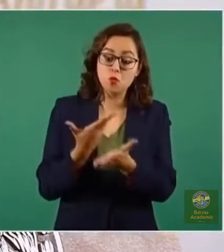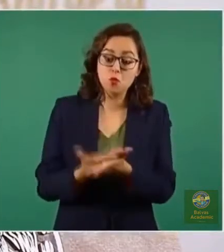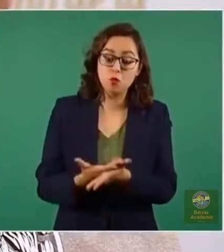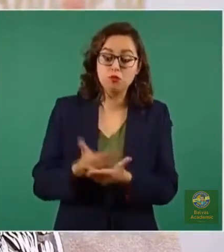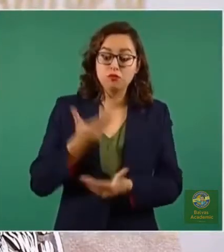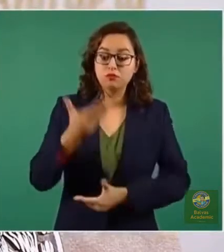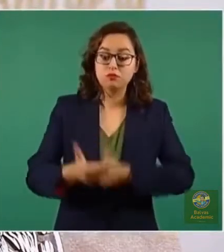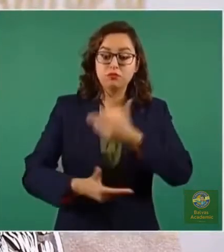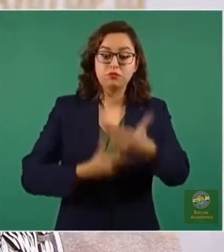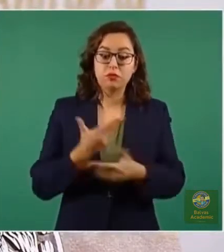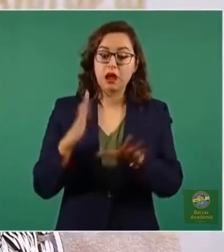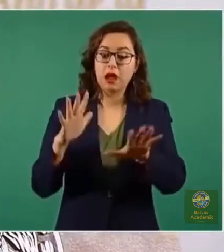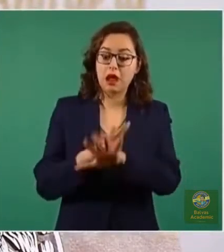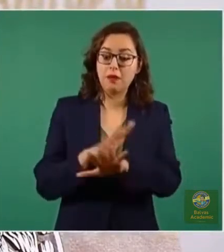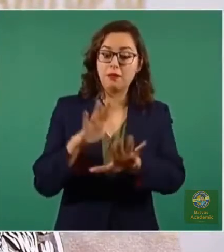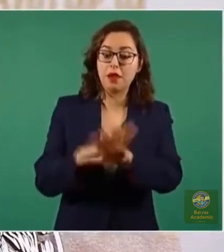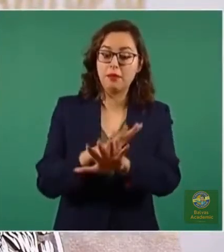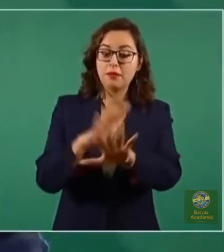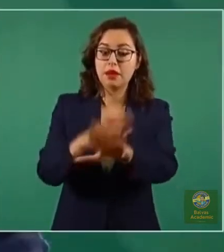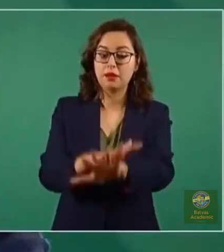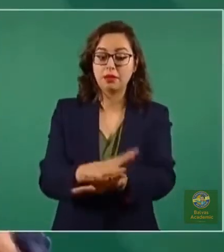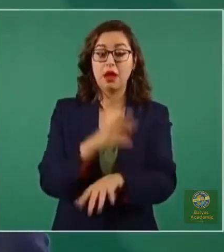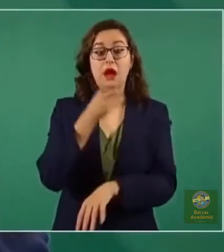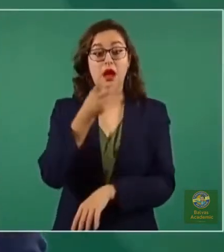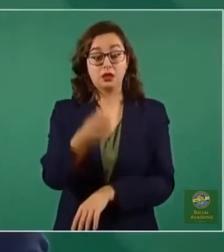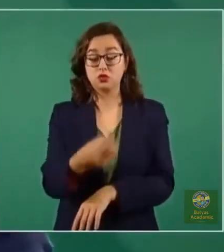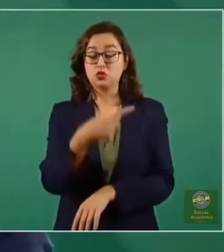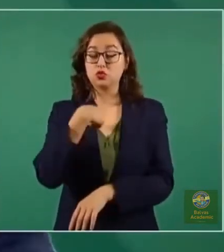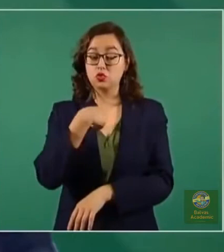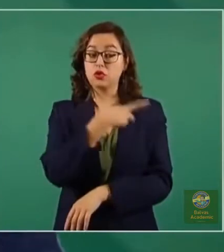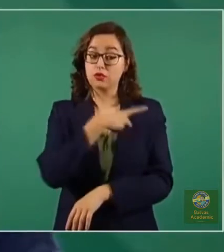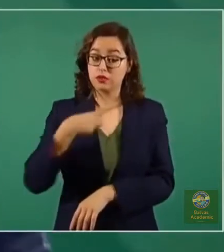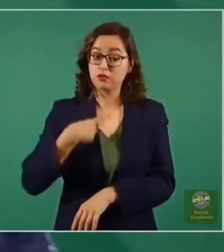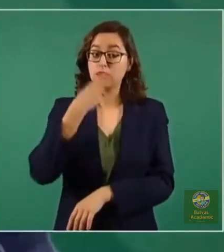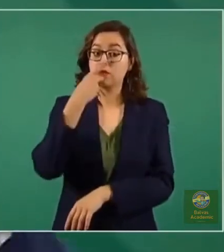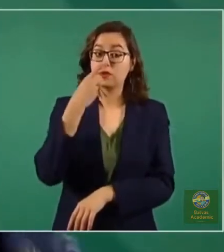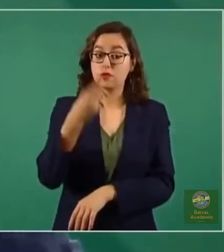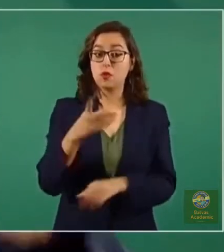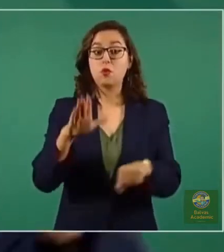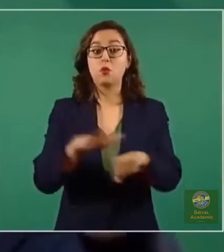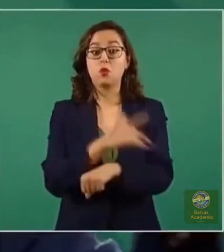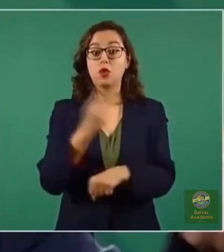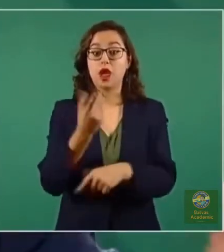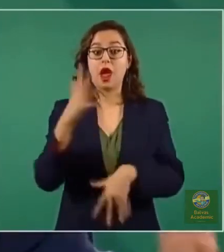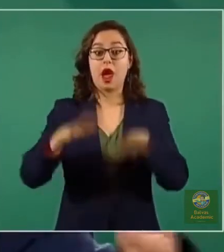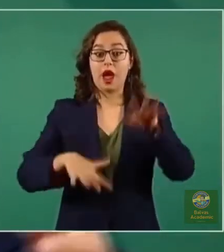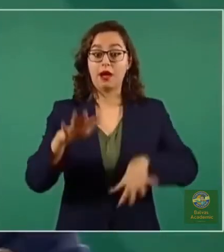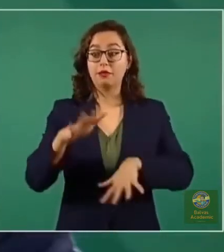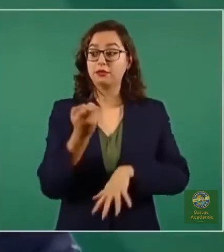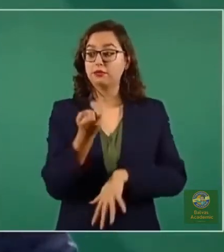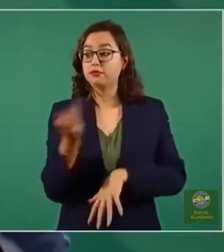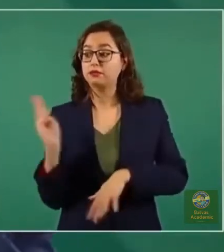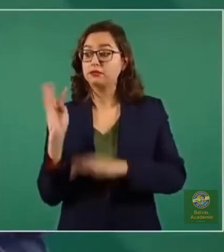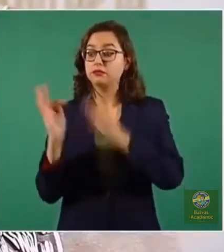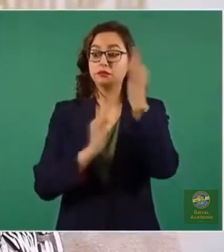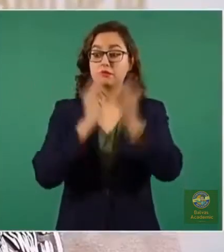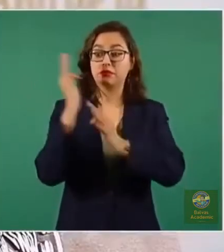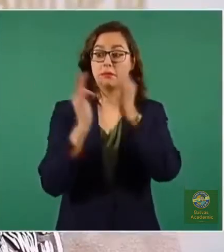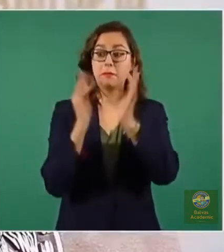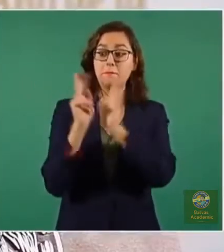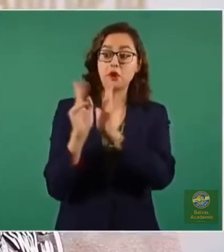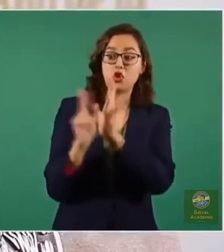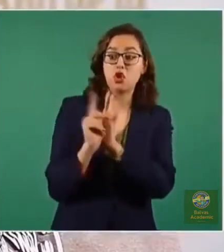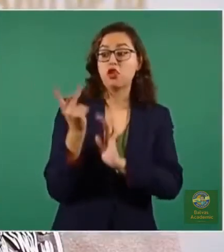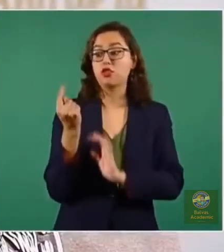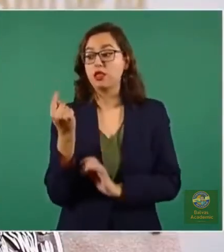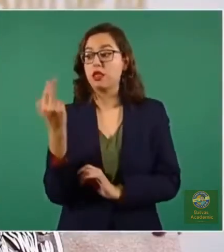narrativa pública, en los medios, en las redes sociales, se pierde de vista que las cosas van cambiando con el tiempo. Entonces, lo que diga